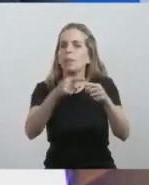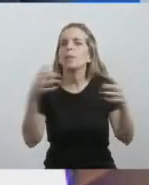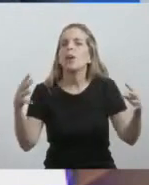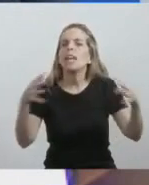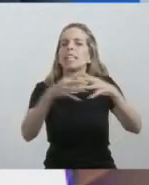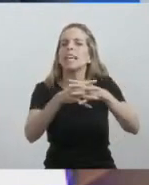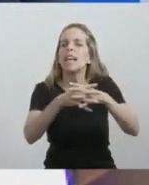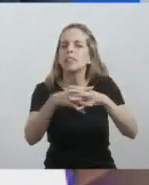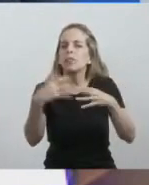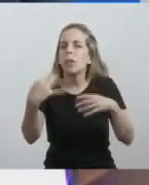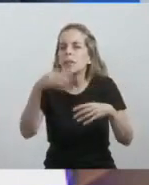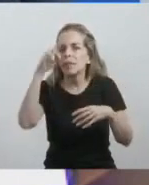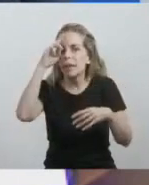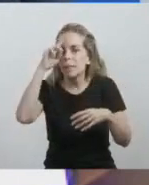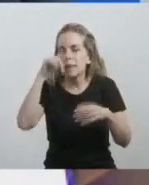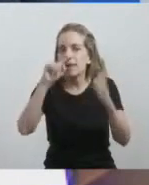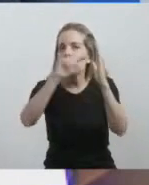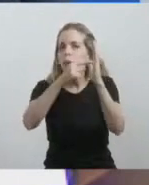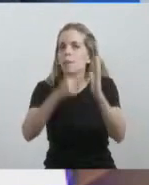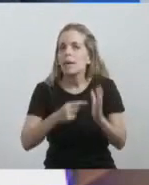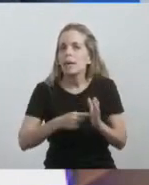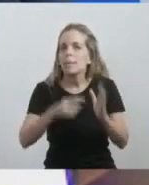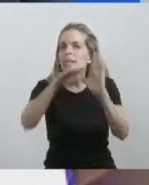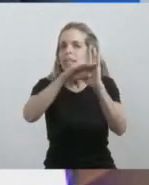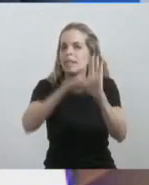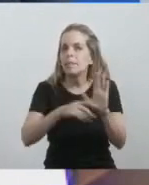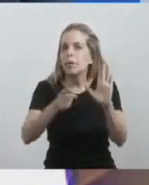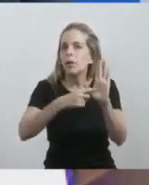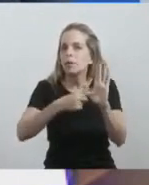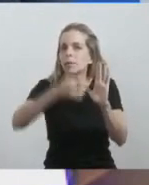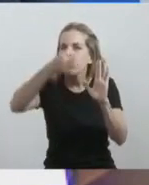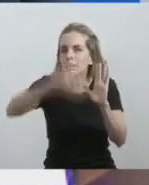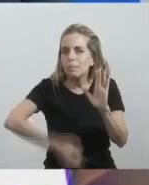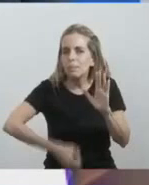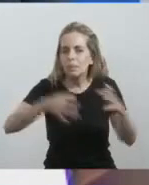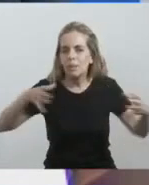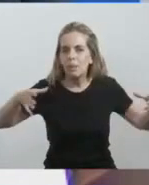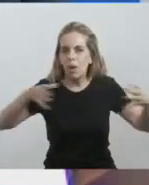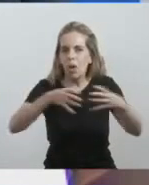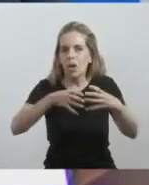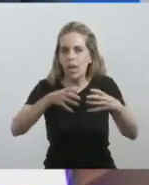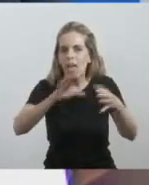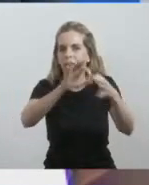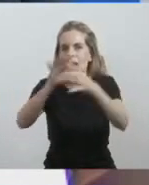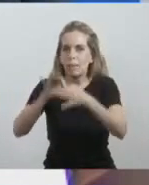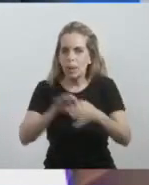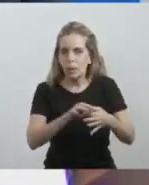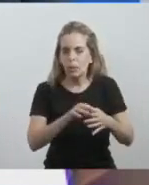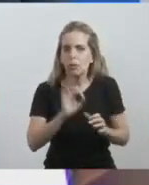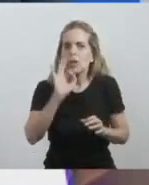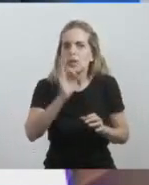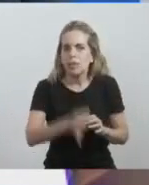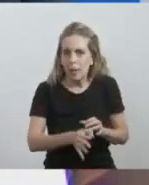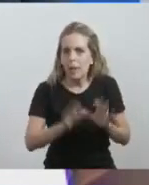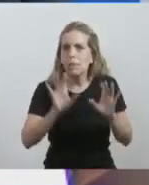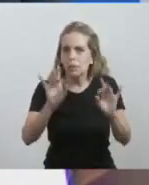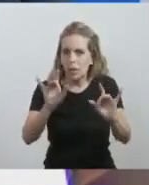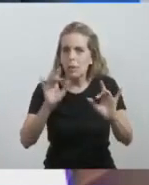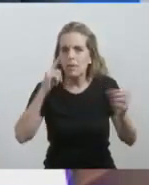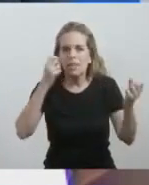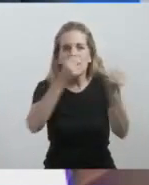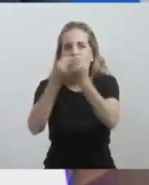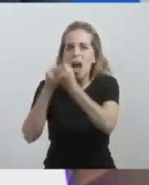sean respetados los principios que constituyen el bloque. Entendemos que la regla del consenso no puede ser